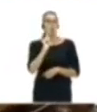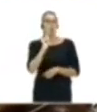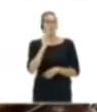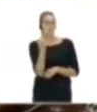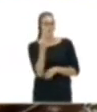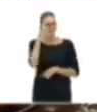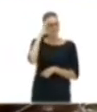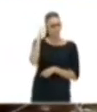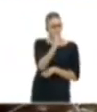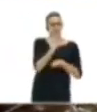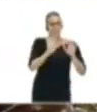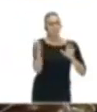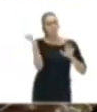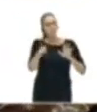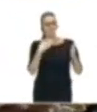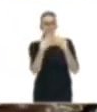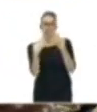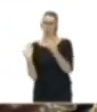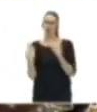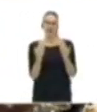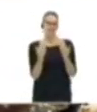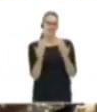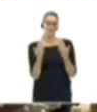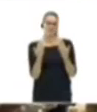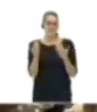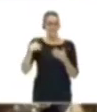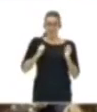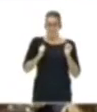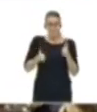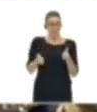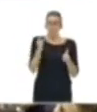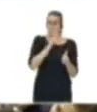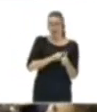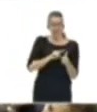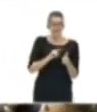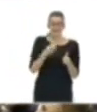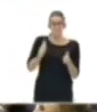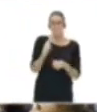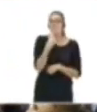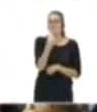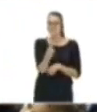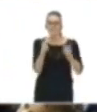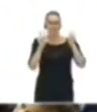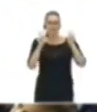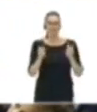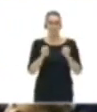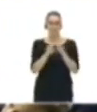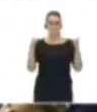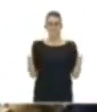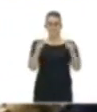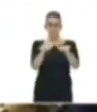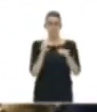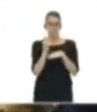también deben dialogar. Ya han empezado mal, como lo han dejado claro en el tema de la Mesa del Parlamento.